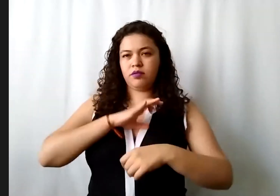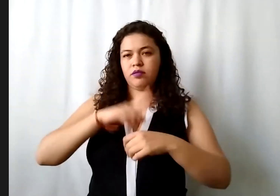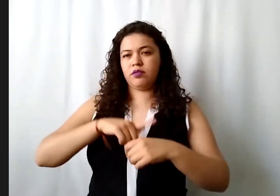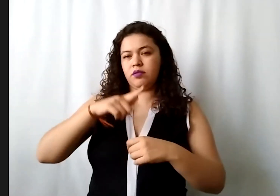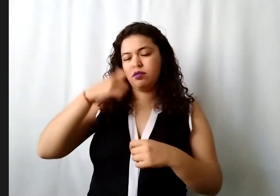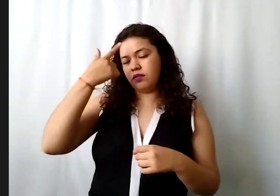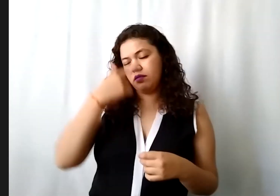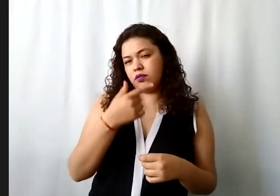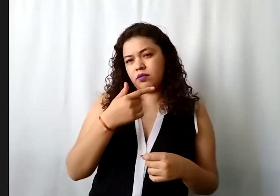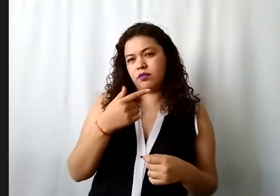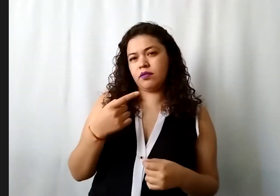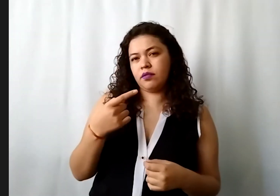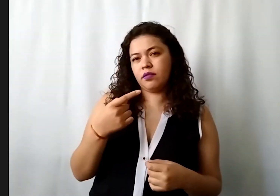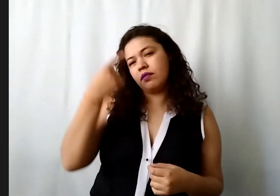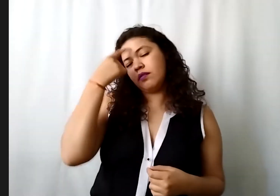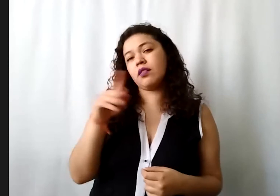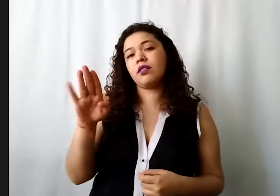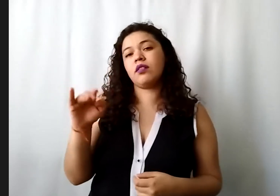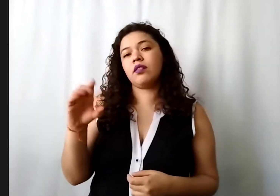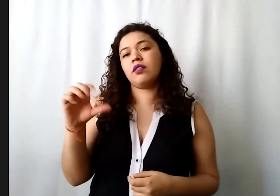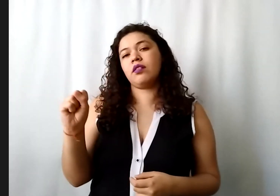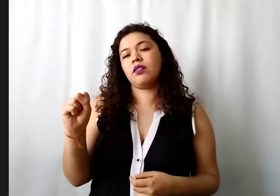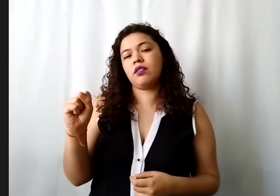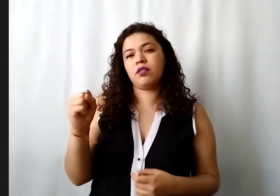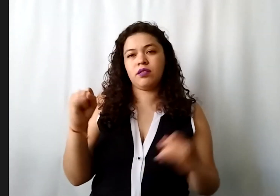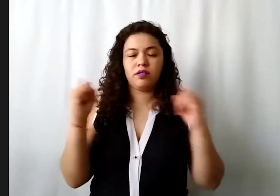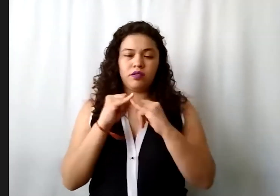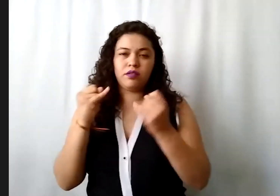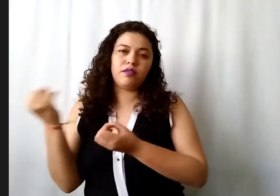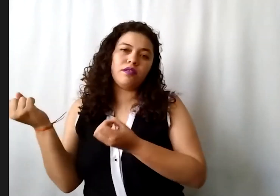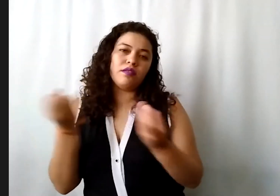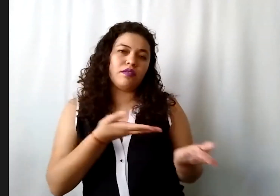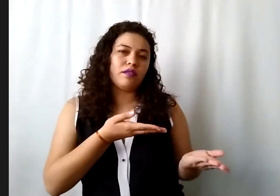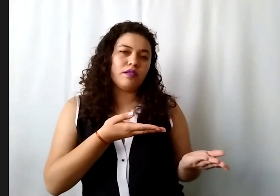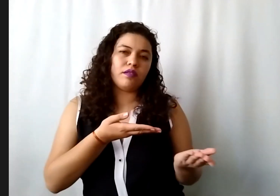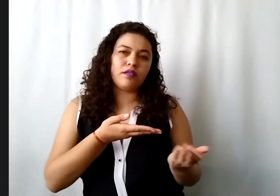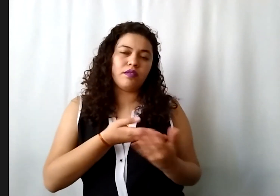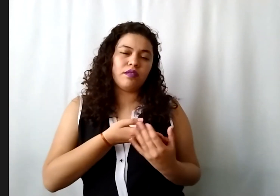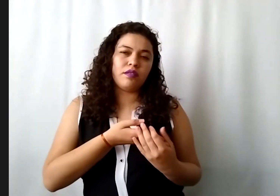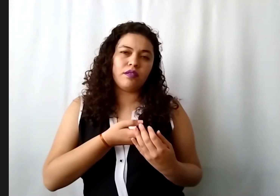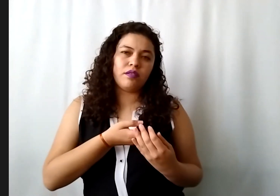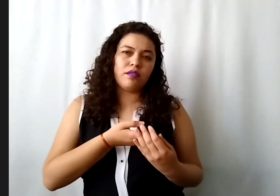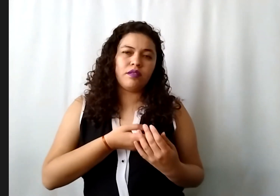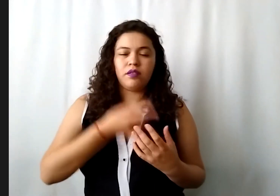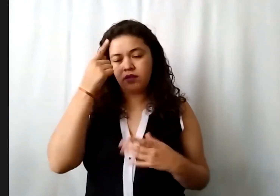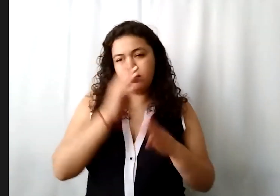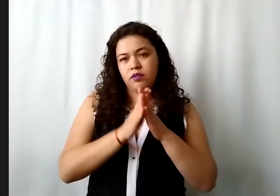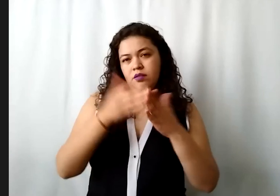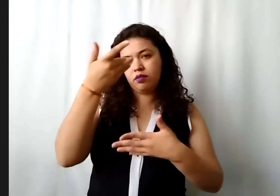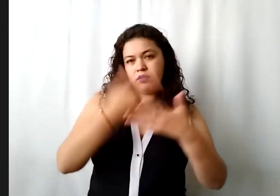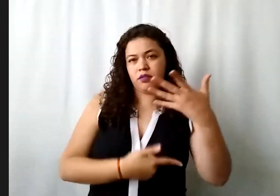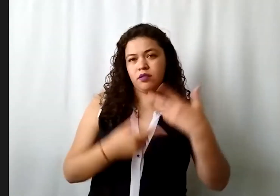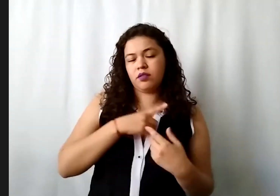porque hablan de becas a instituciones entonces más bien de acuerdo al catálogo tendría que ser